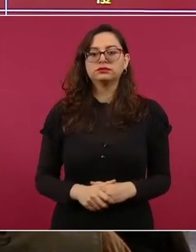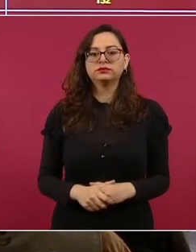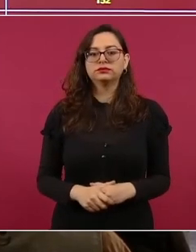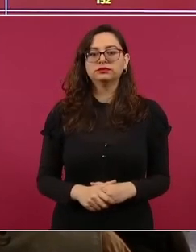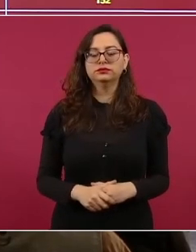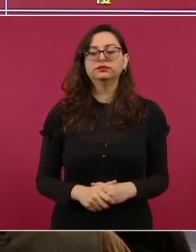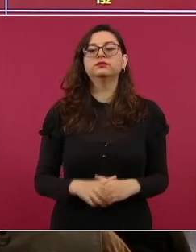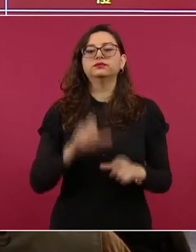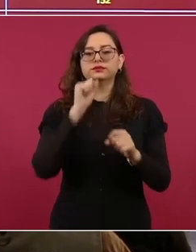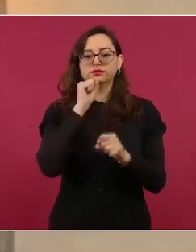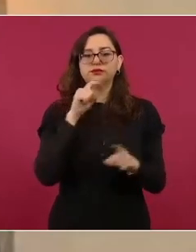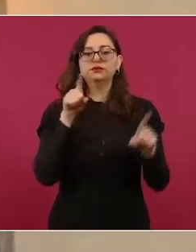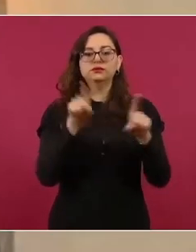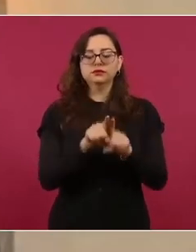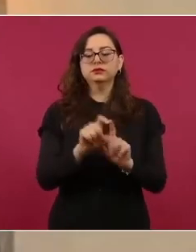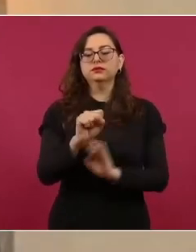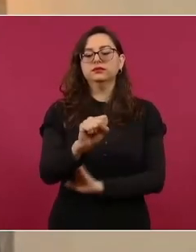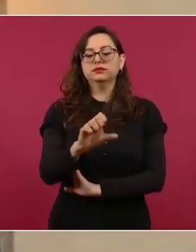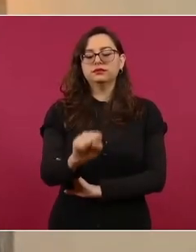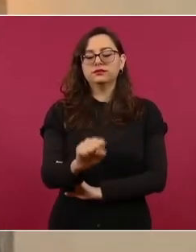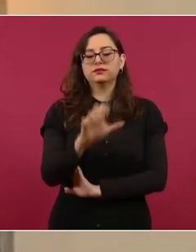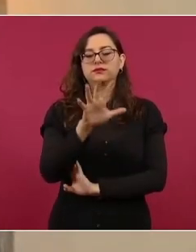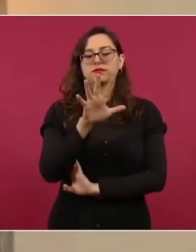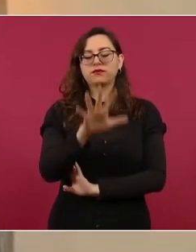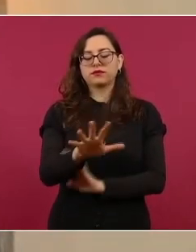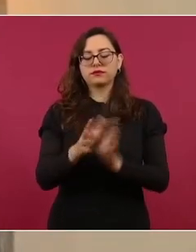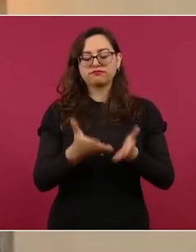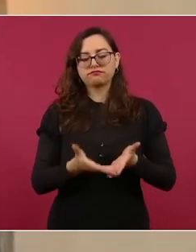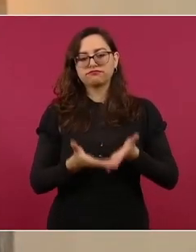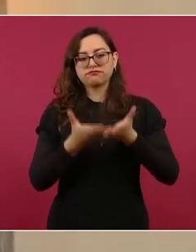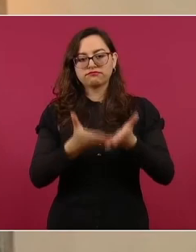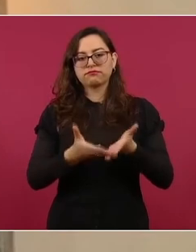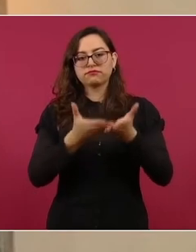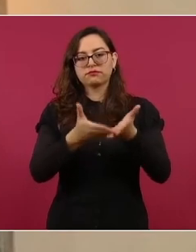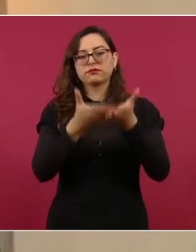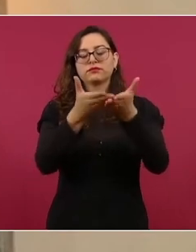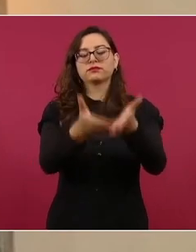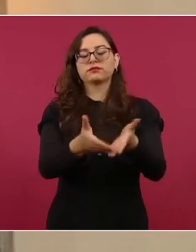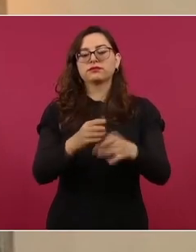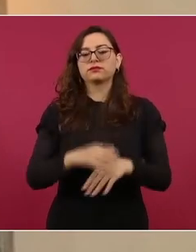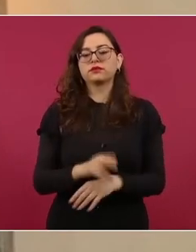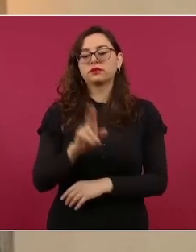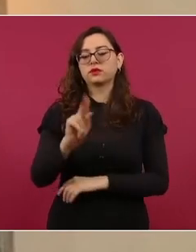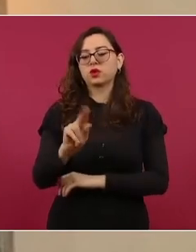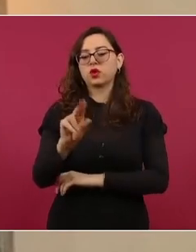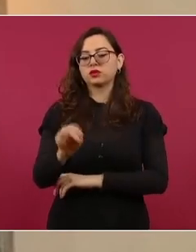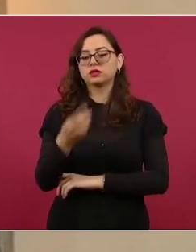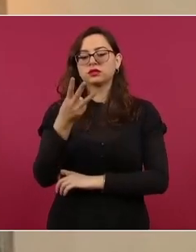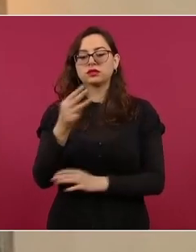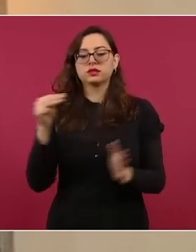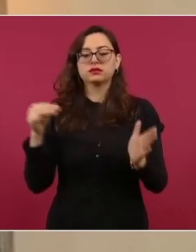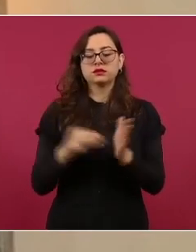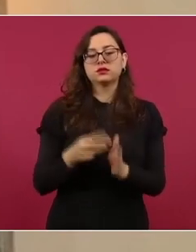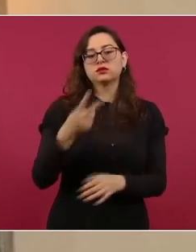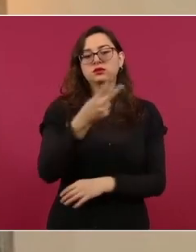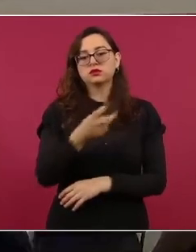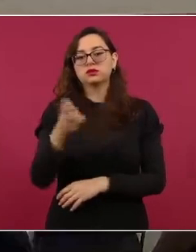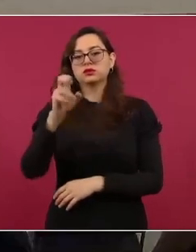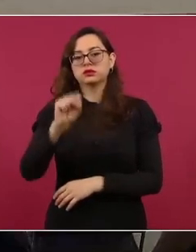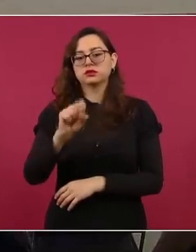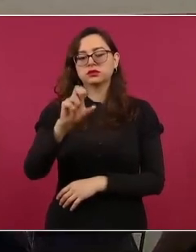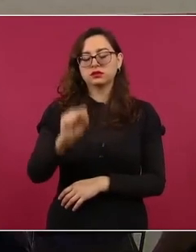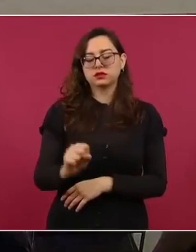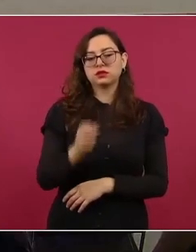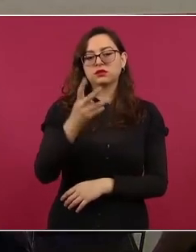también se han detenido 65 embarcaciones y se ha asegurado 83 mil 264